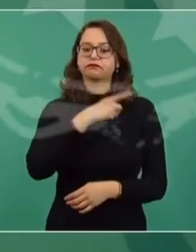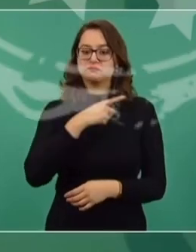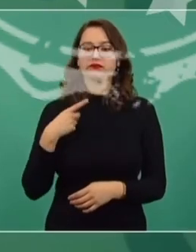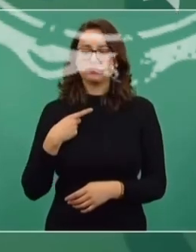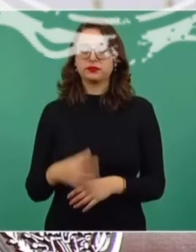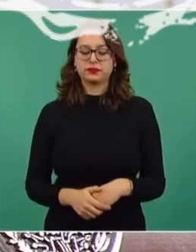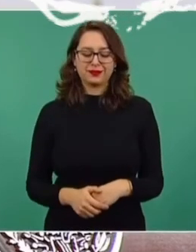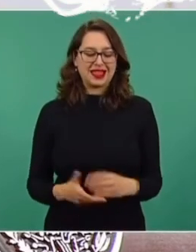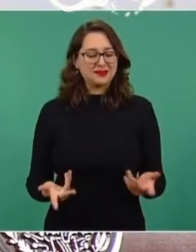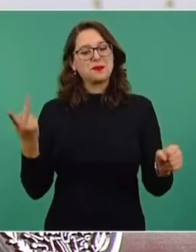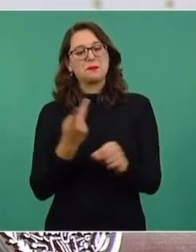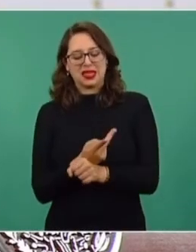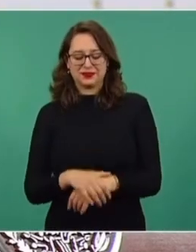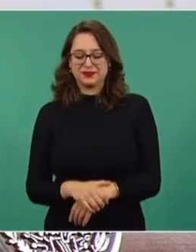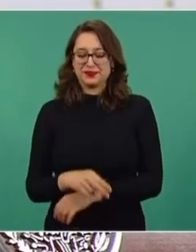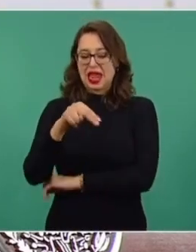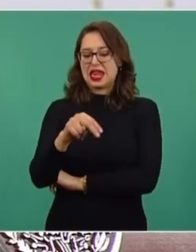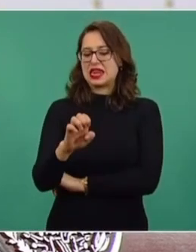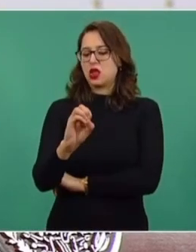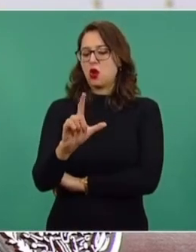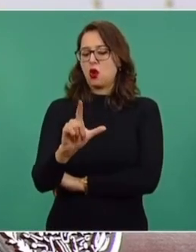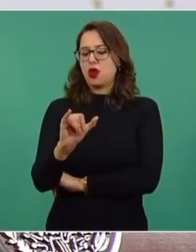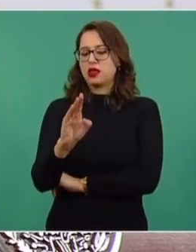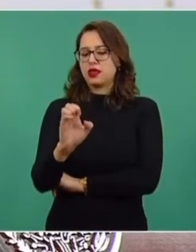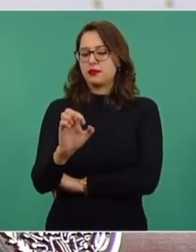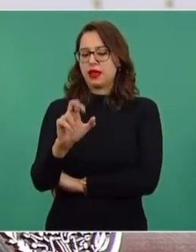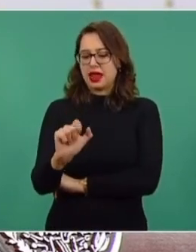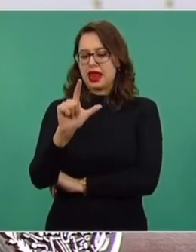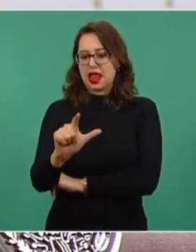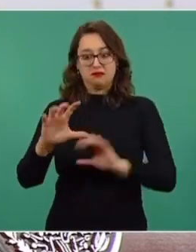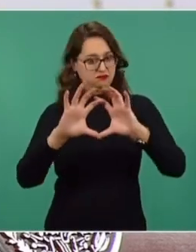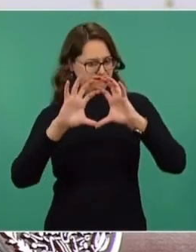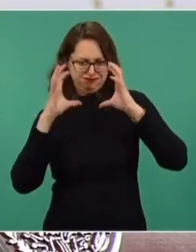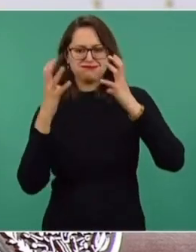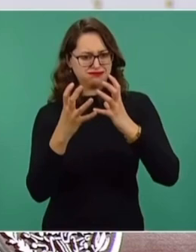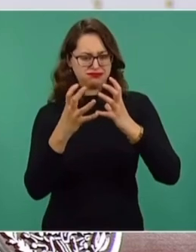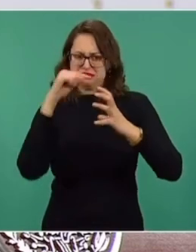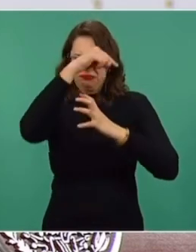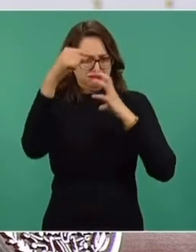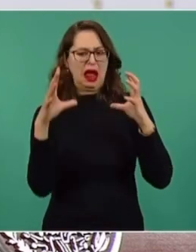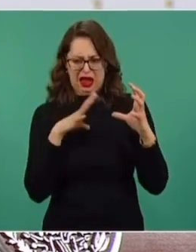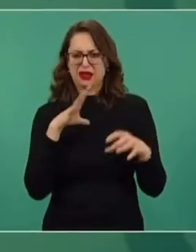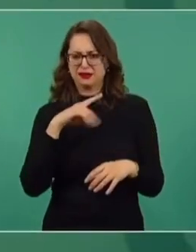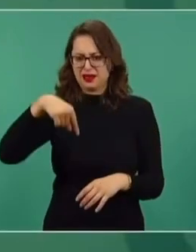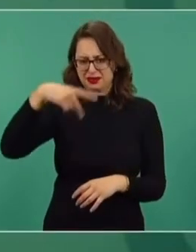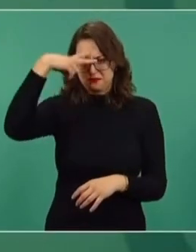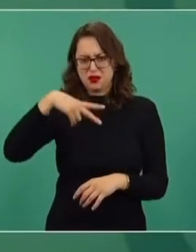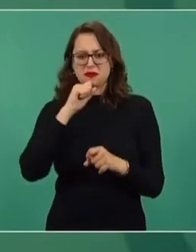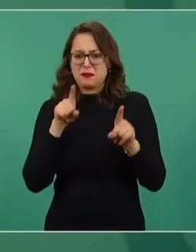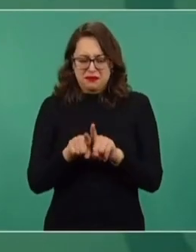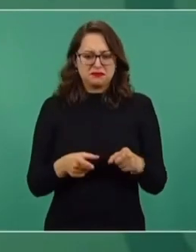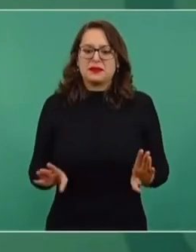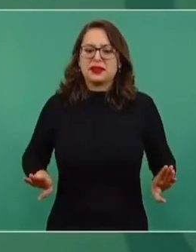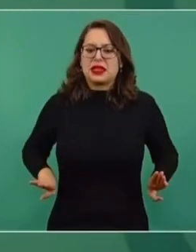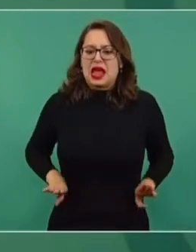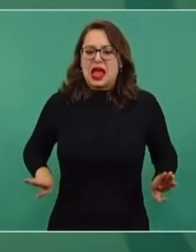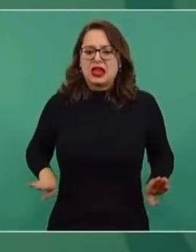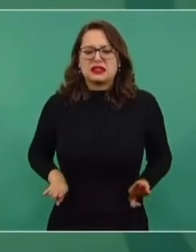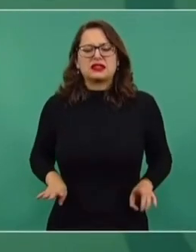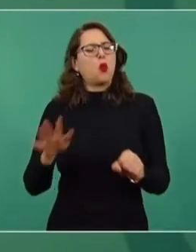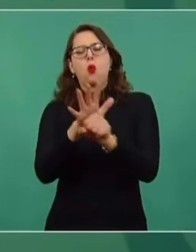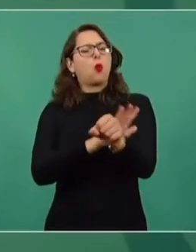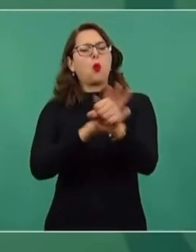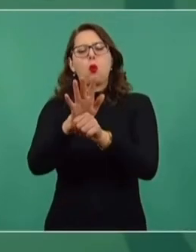El periodo neoliberal se caracterizó en el mundo y en México por beneficiar